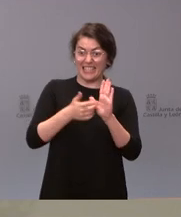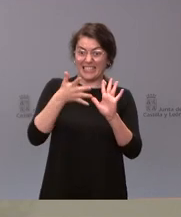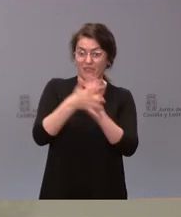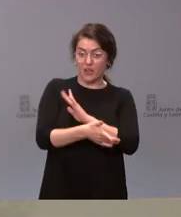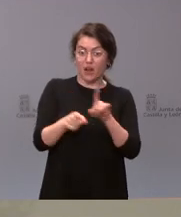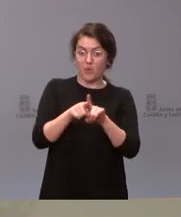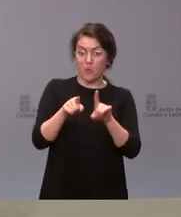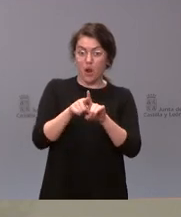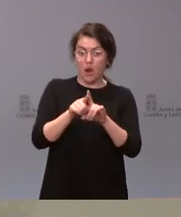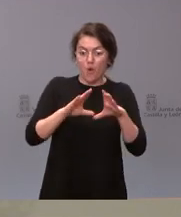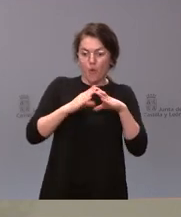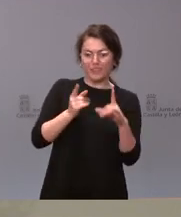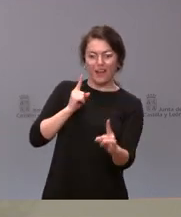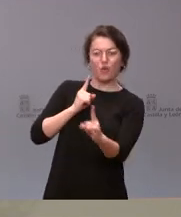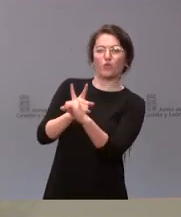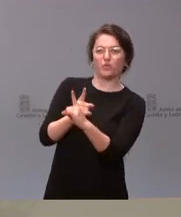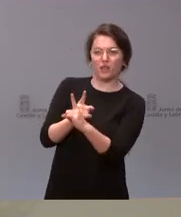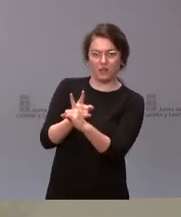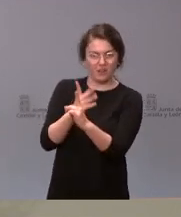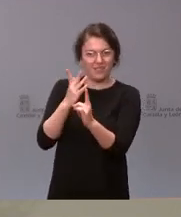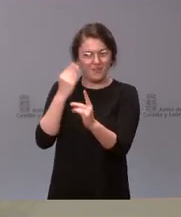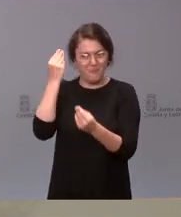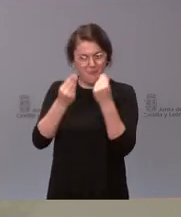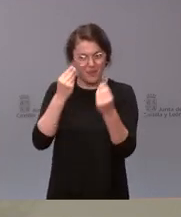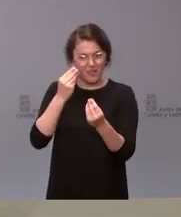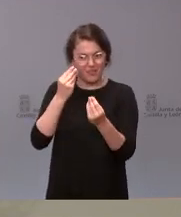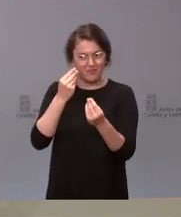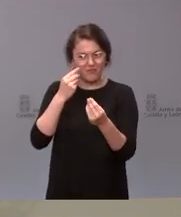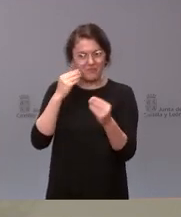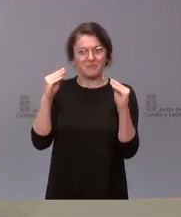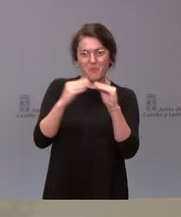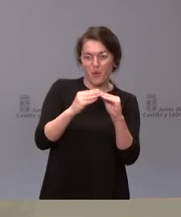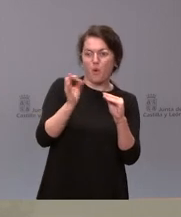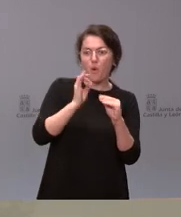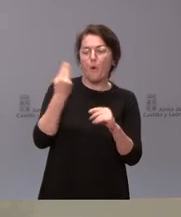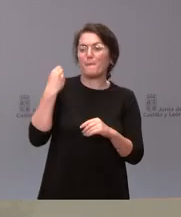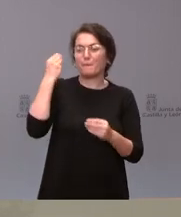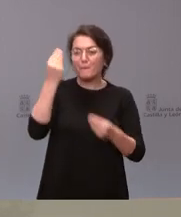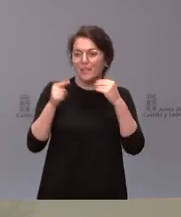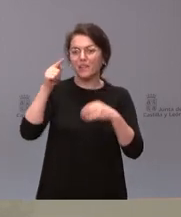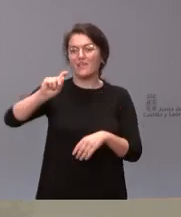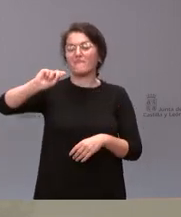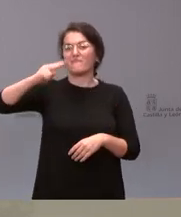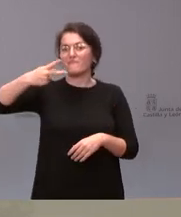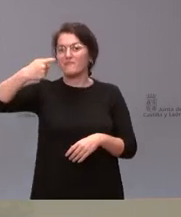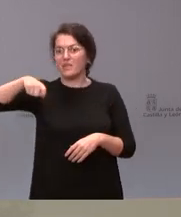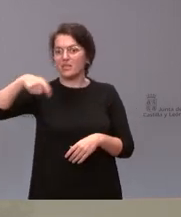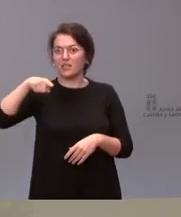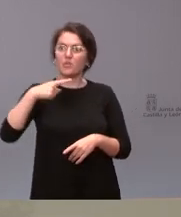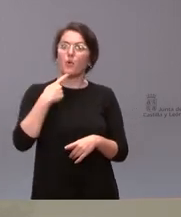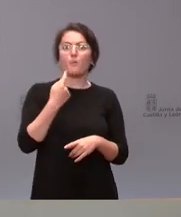tener en frente, si considera que el vicepresidente se ha precipitado al decir que la Junta iba a situarse en frente del Gobierno con esta normativa.